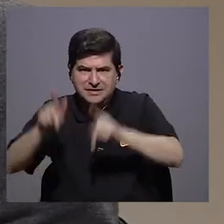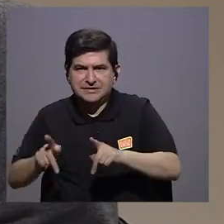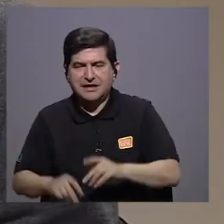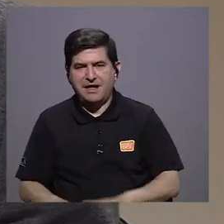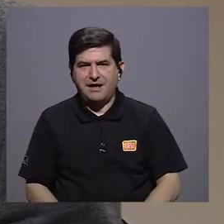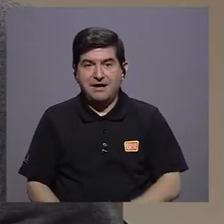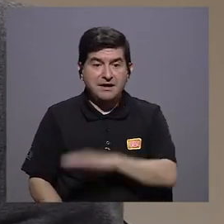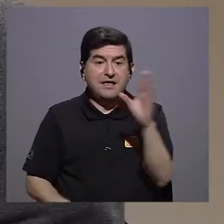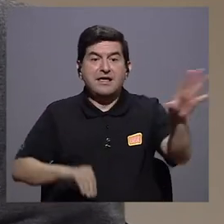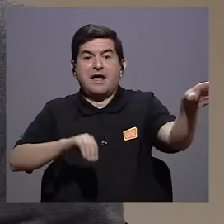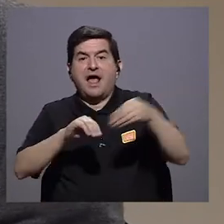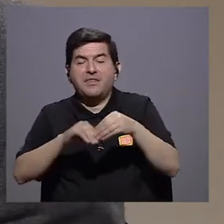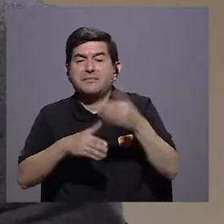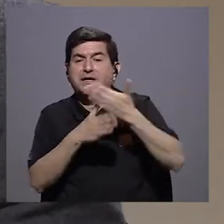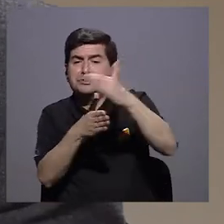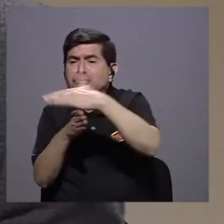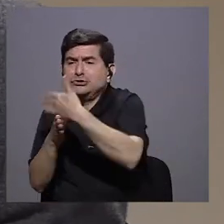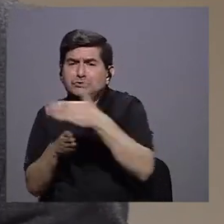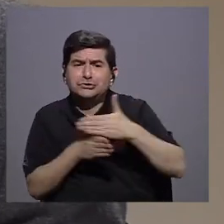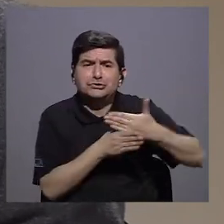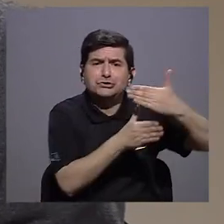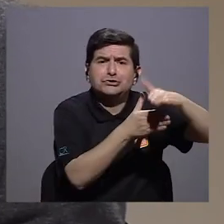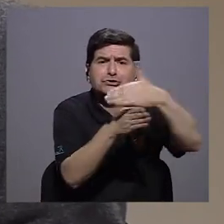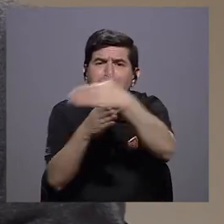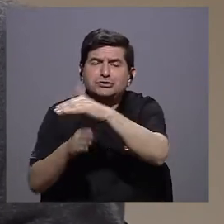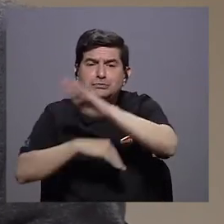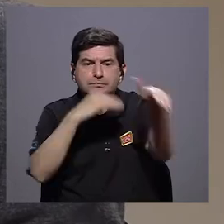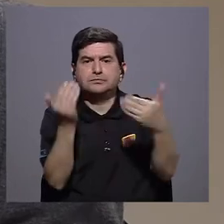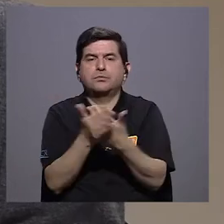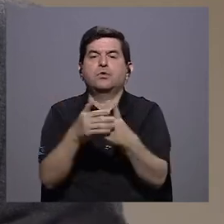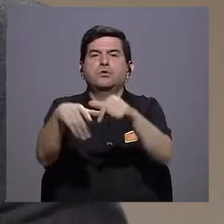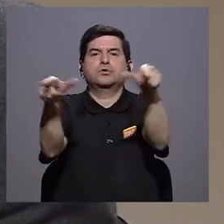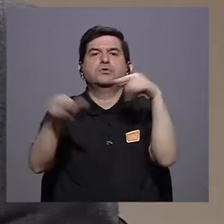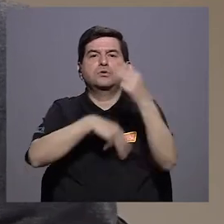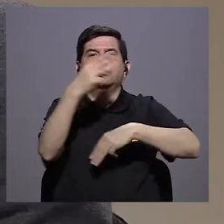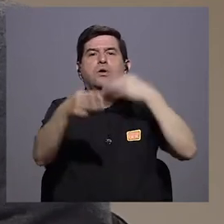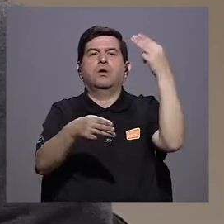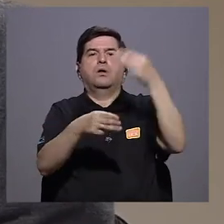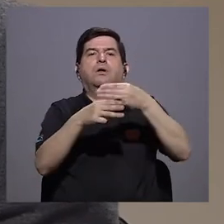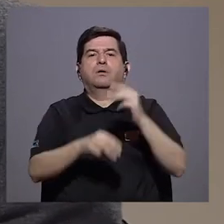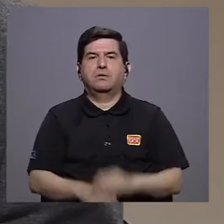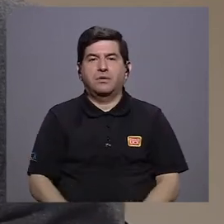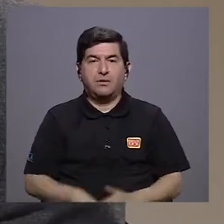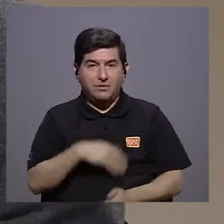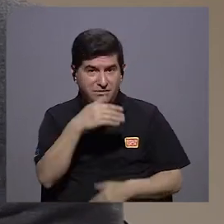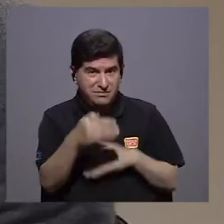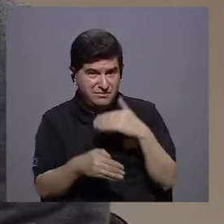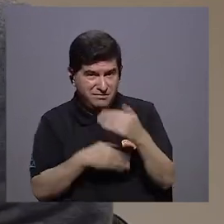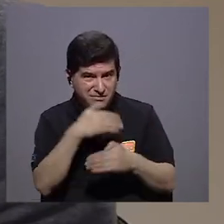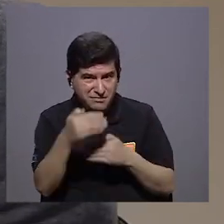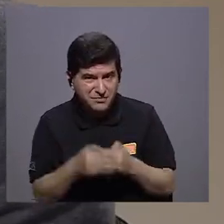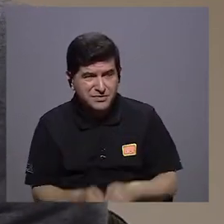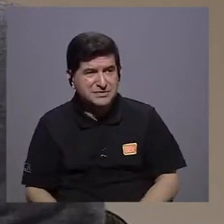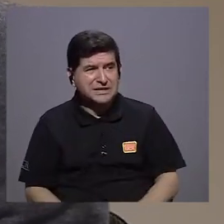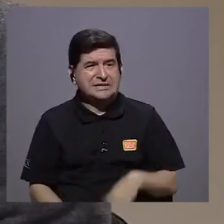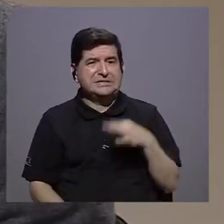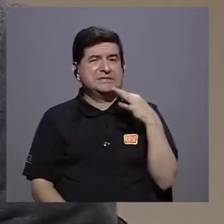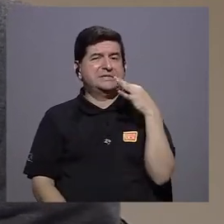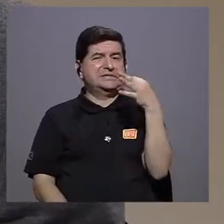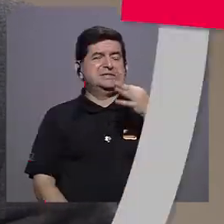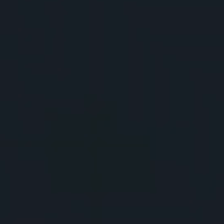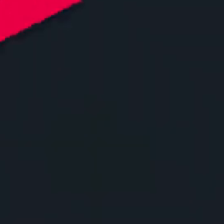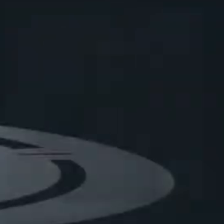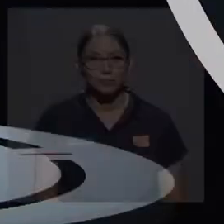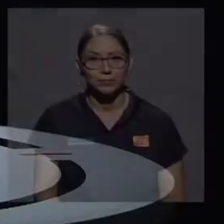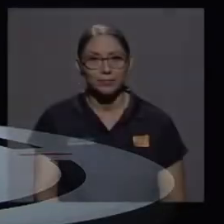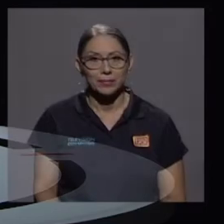posible, ¿verdad? Y además de eso, distribuirla, ¿verdad? Por todas las esquinas del mundo. Entonces, hay un proceso todavía muy largo por venir.